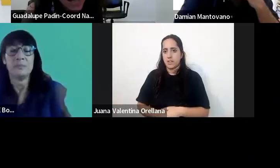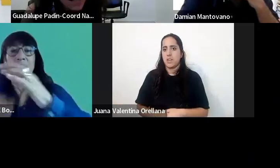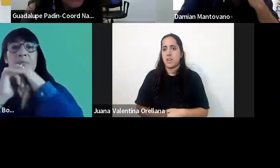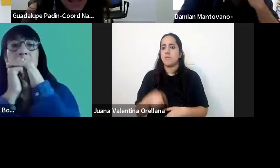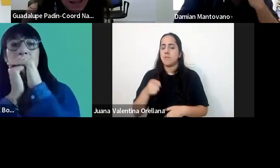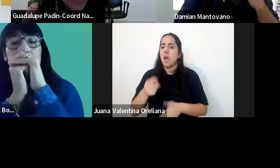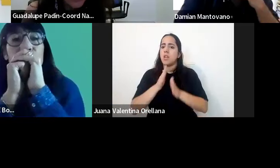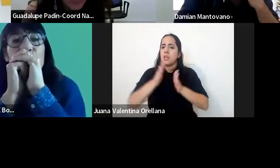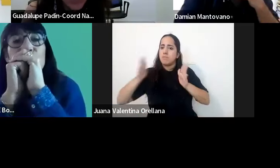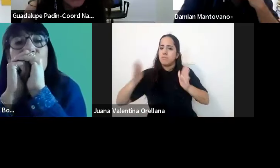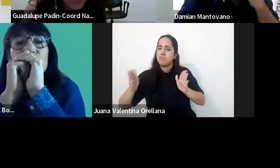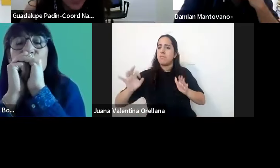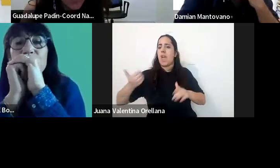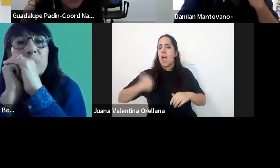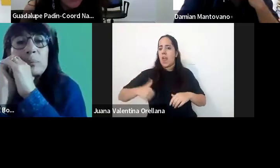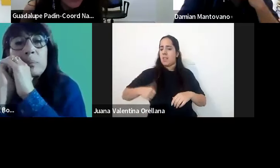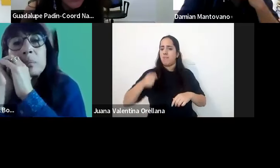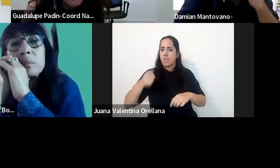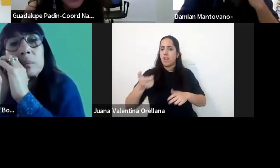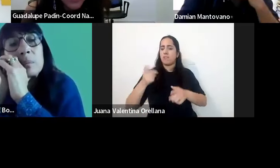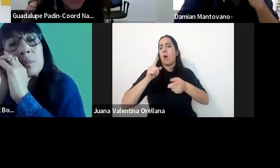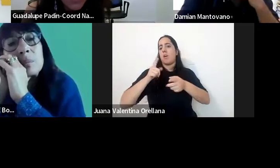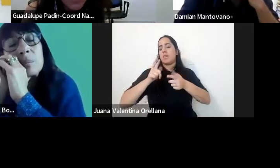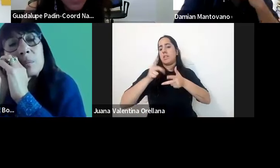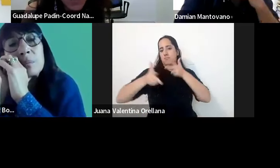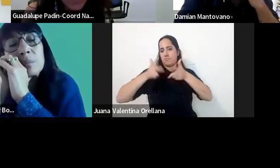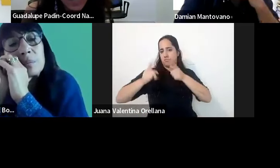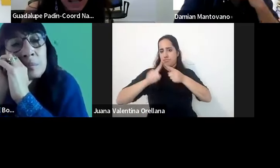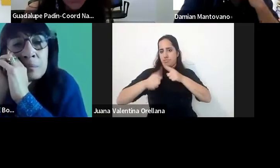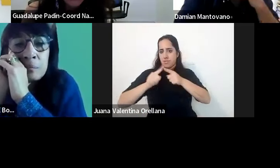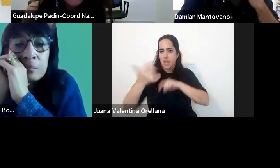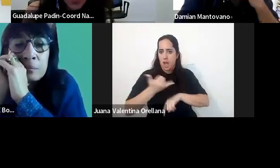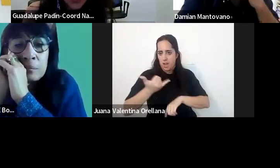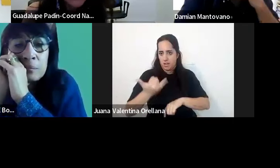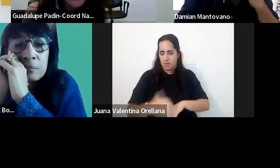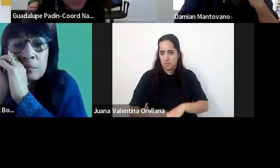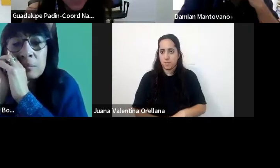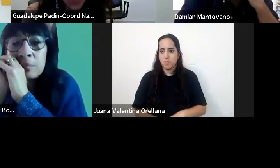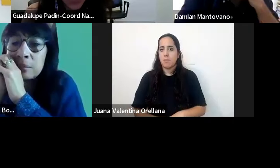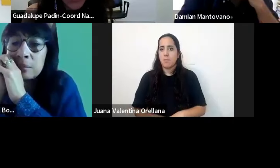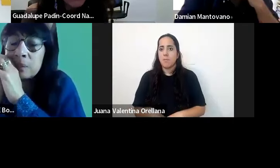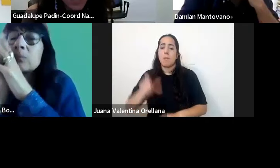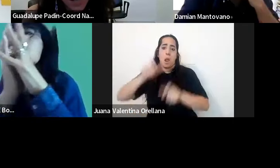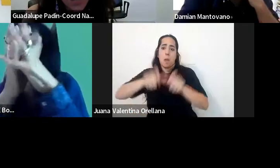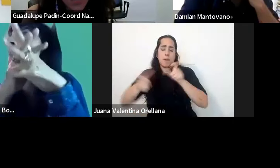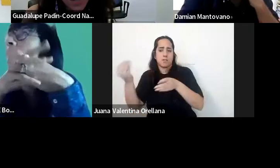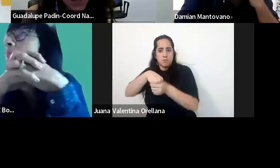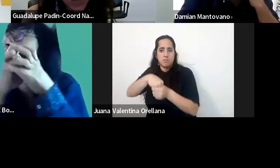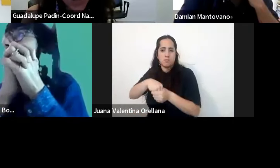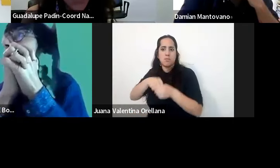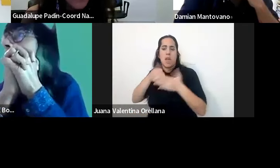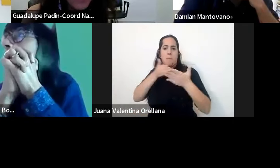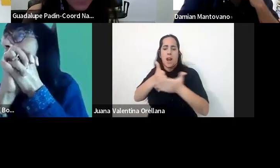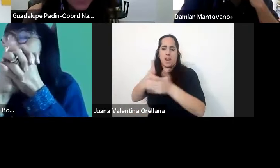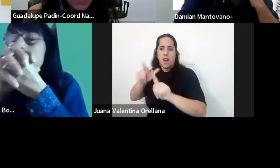tramos que se hacen desde Argentina cuentan con interpretación en lengua de señas para que todos quienes quieran no encuentren barreras a la